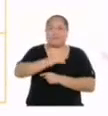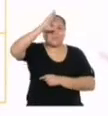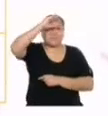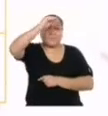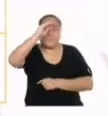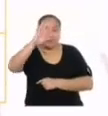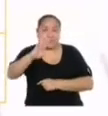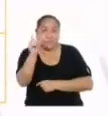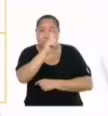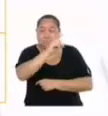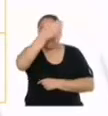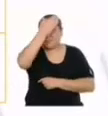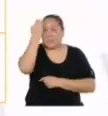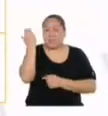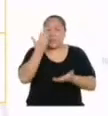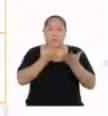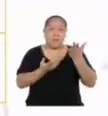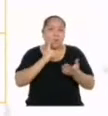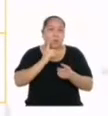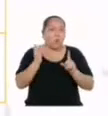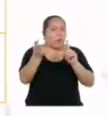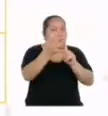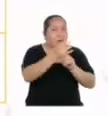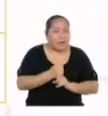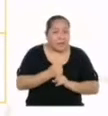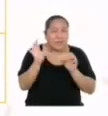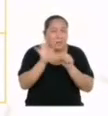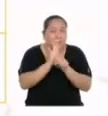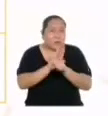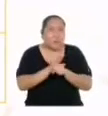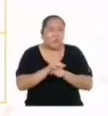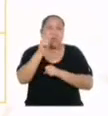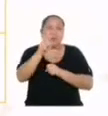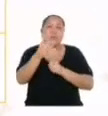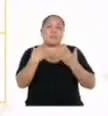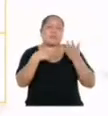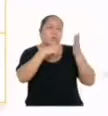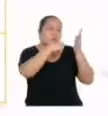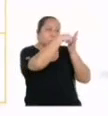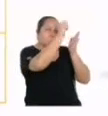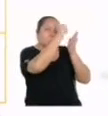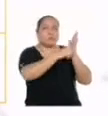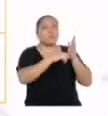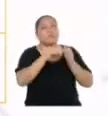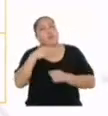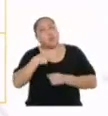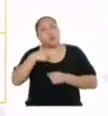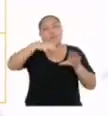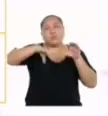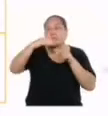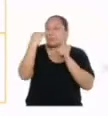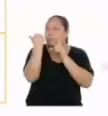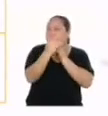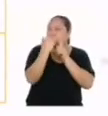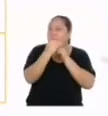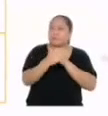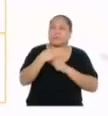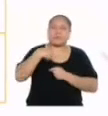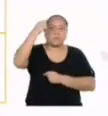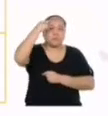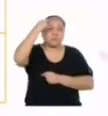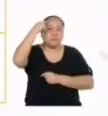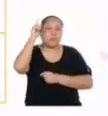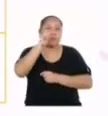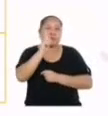Chicas y chicos, no se olviden de que si no logran hacerlo completamente, lo que corresponde es marcar, lo hice parcialmente. Creo que